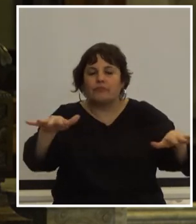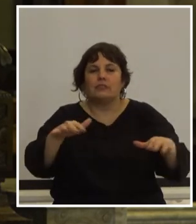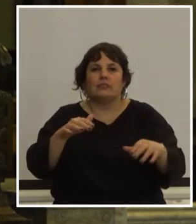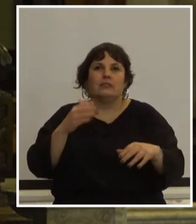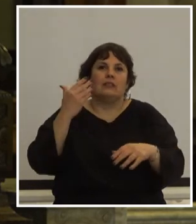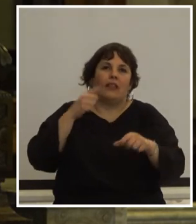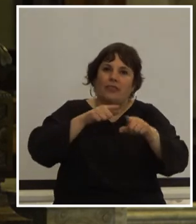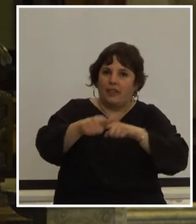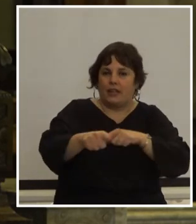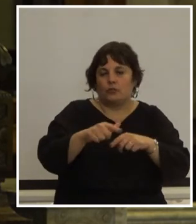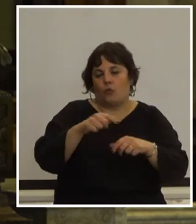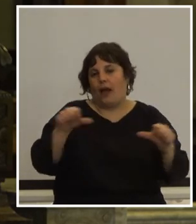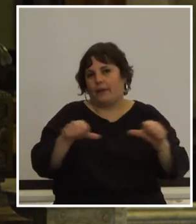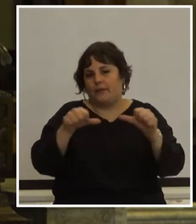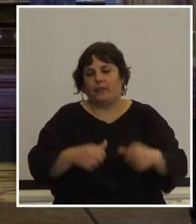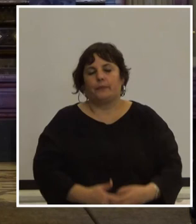streaming de esta actividad